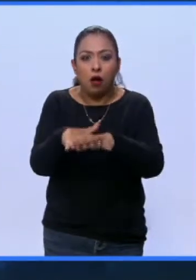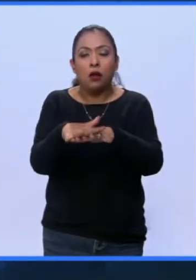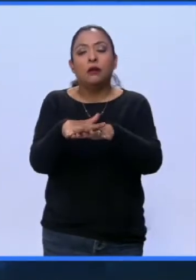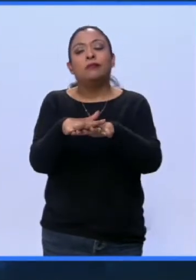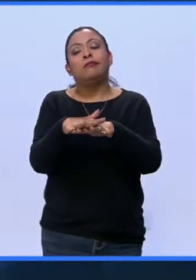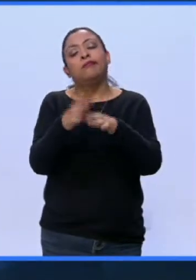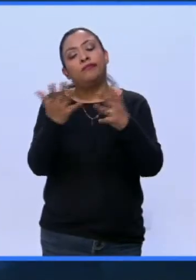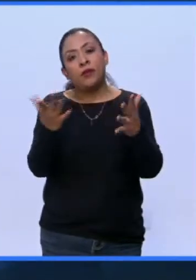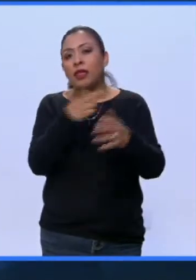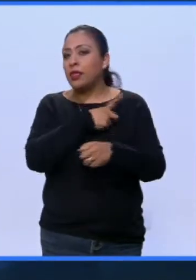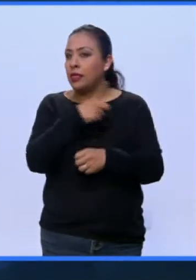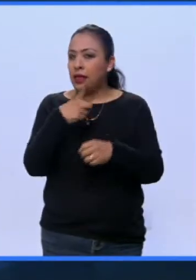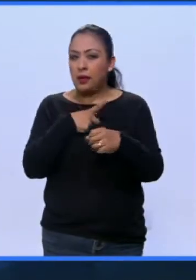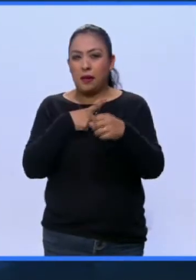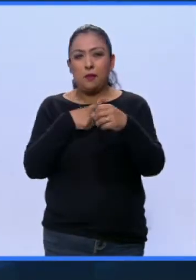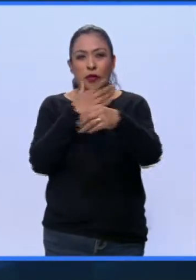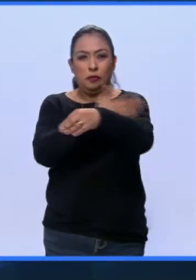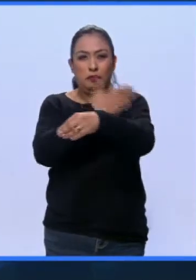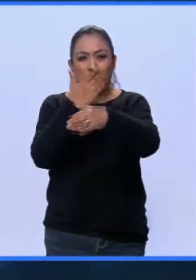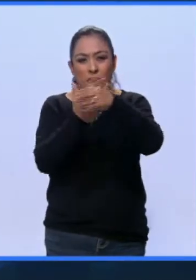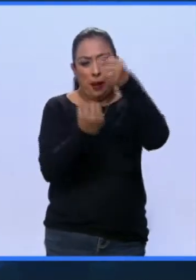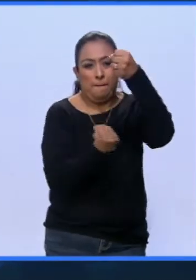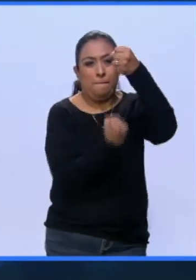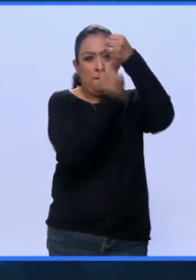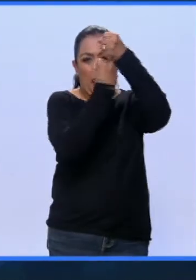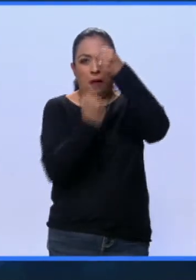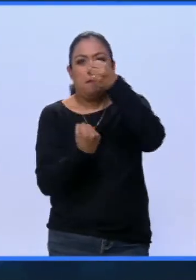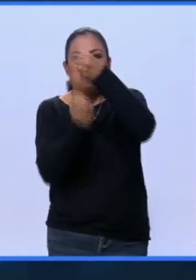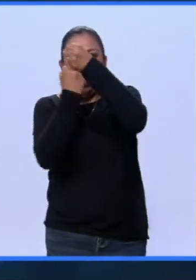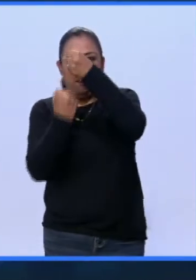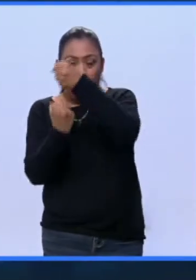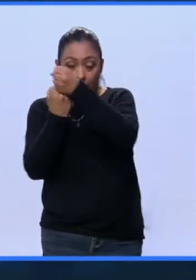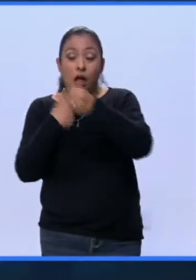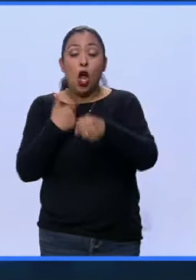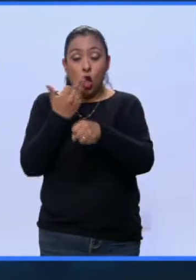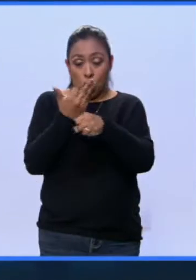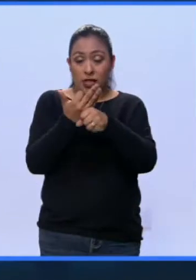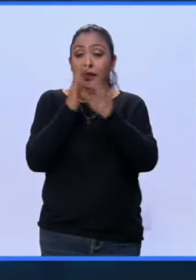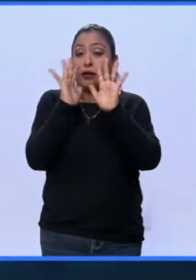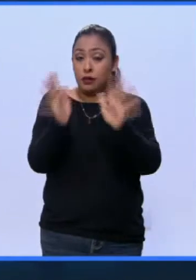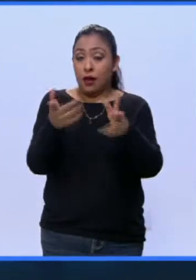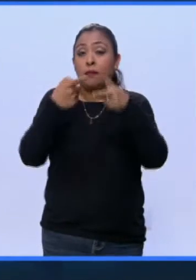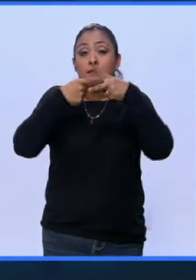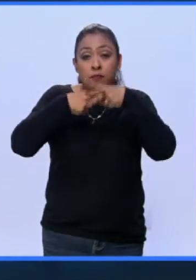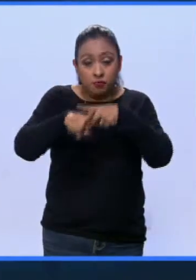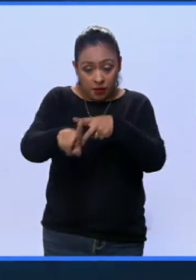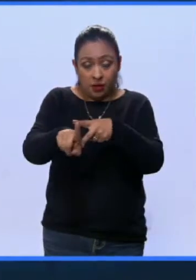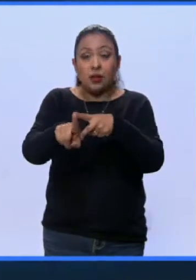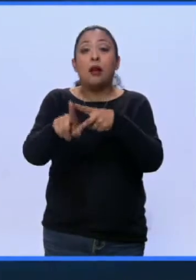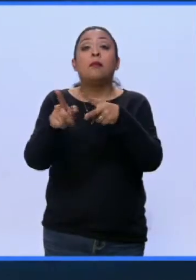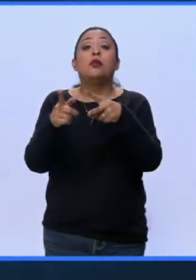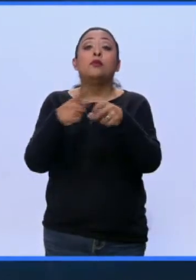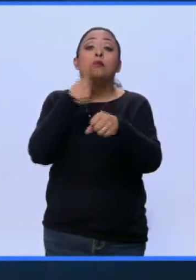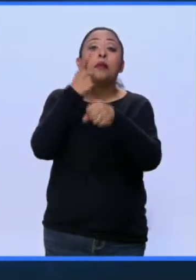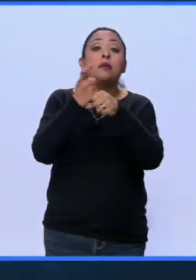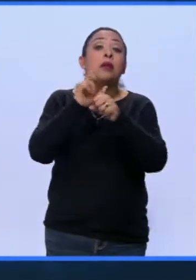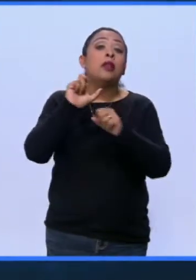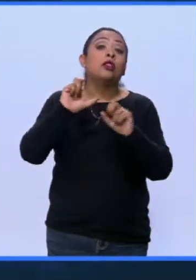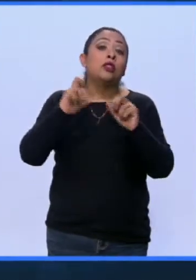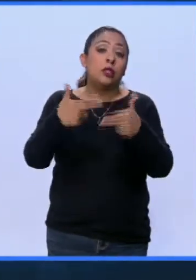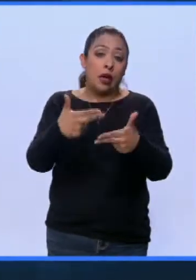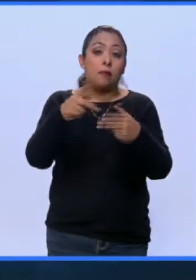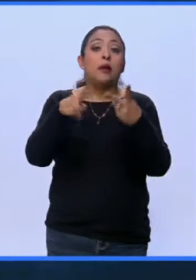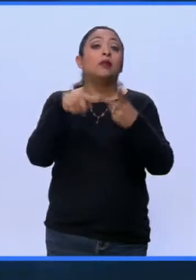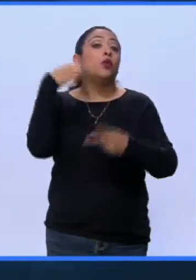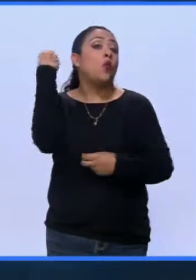los tenemos que apuntalar y estamos trabajando ya primero en Chiapas y Oaxaca,